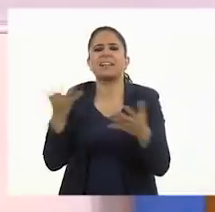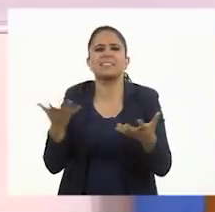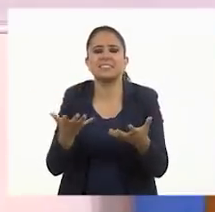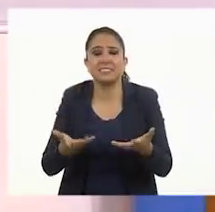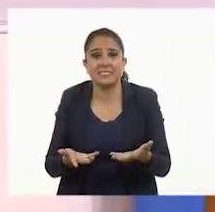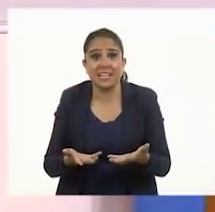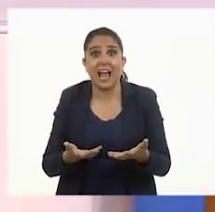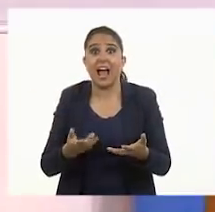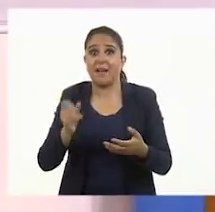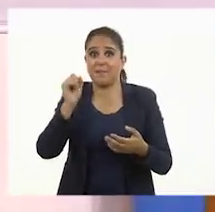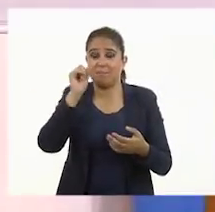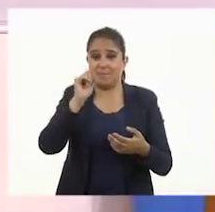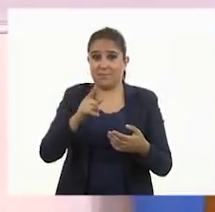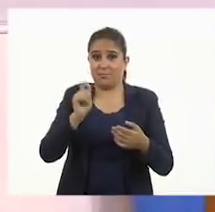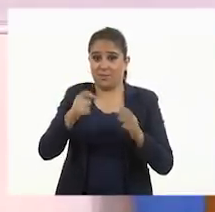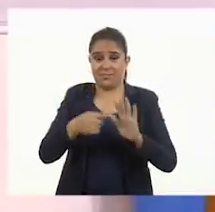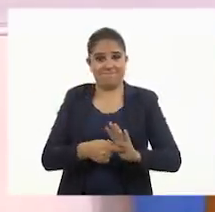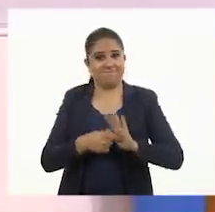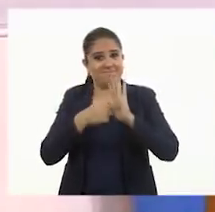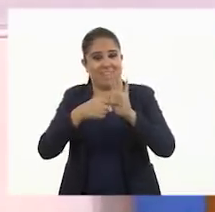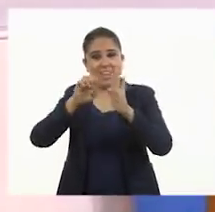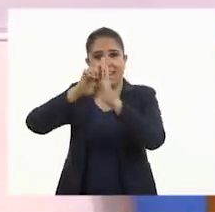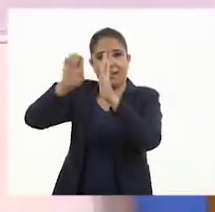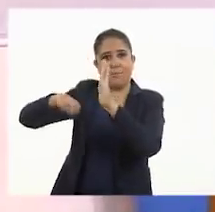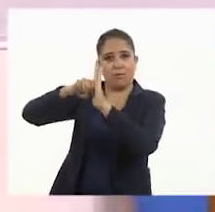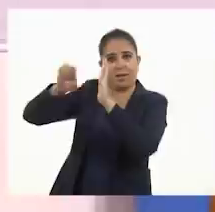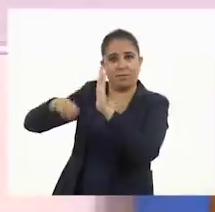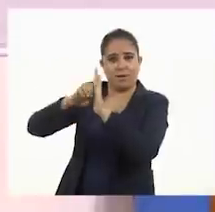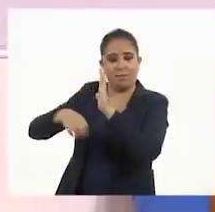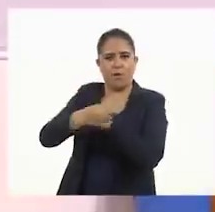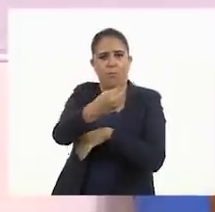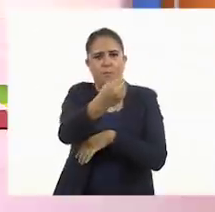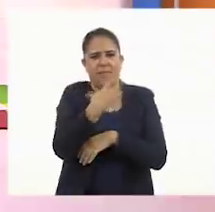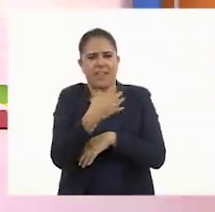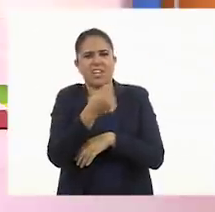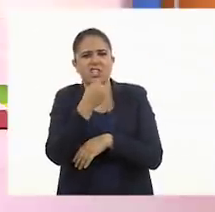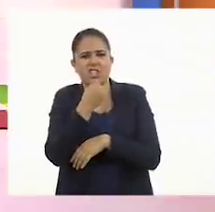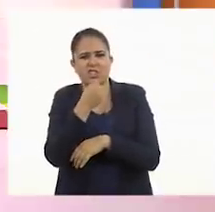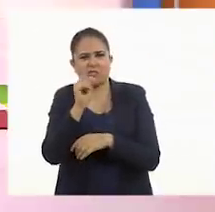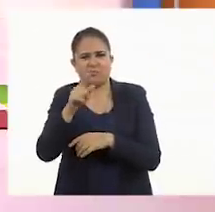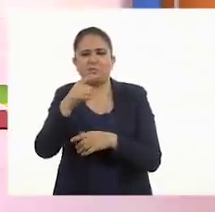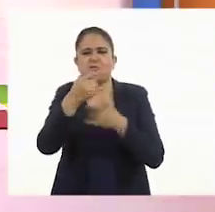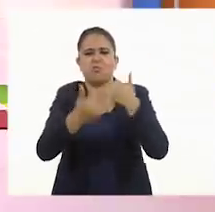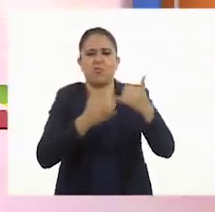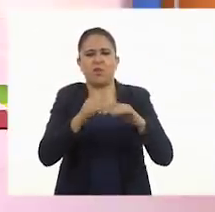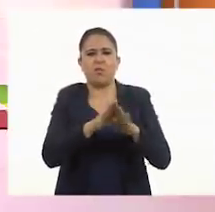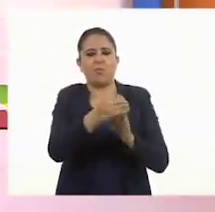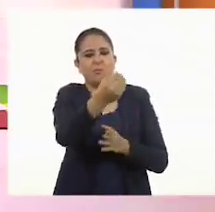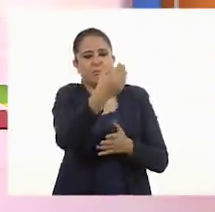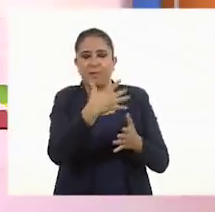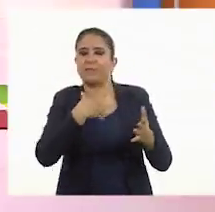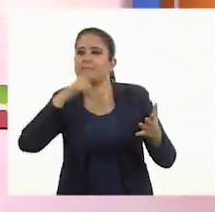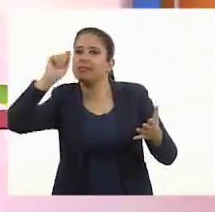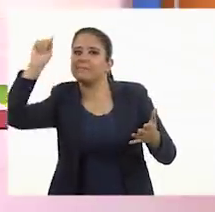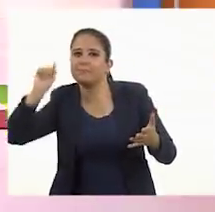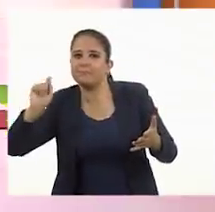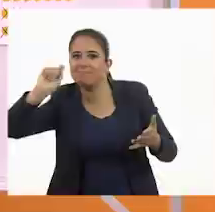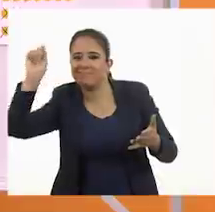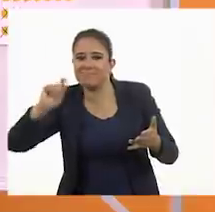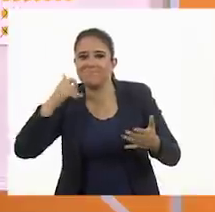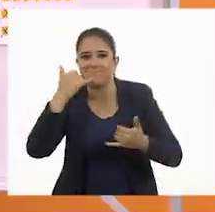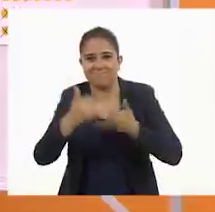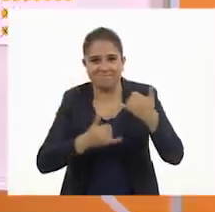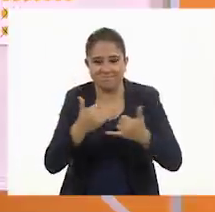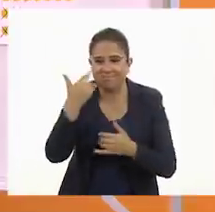También representamos los ejemplos que nos mandaron algunos niños acerca del juego que obtuvieron. Los